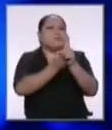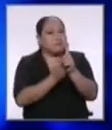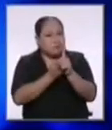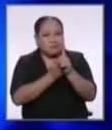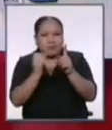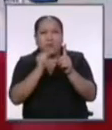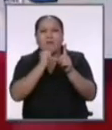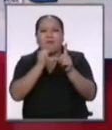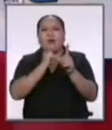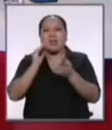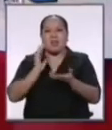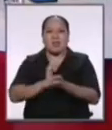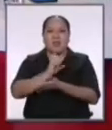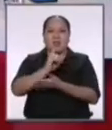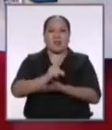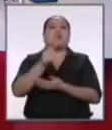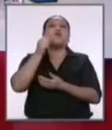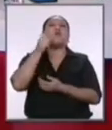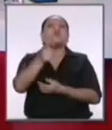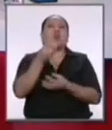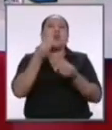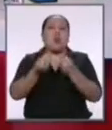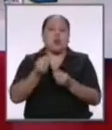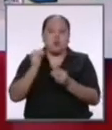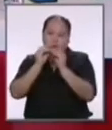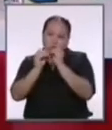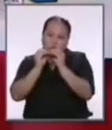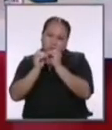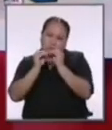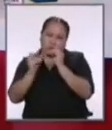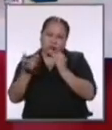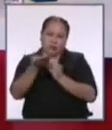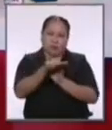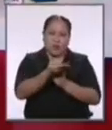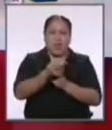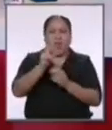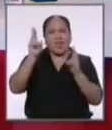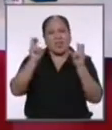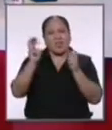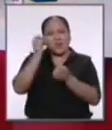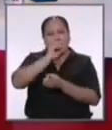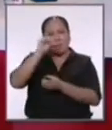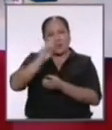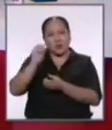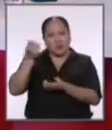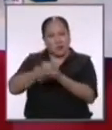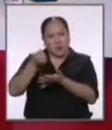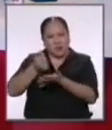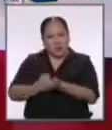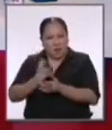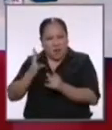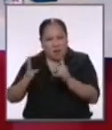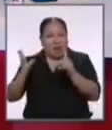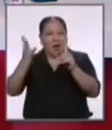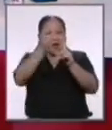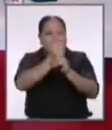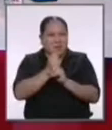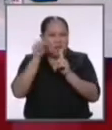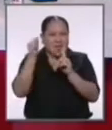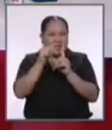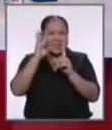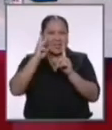educación ¿cómo repriorizaría usted el tema presupuestal para poder alcanzar esas metas?